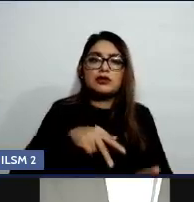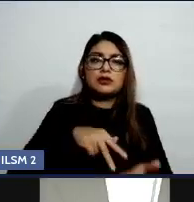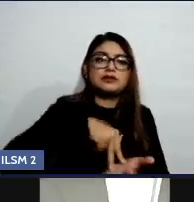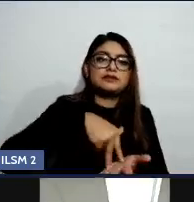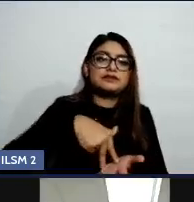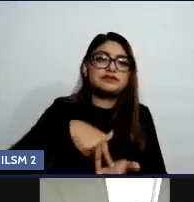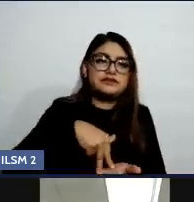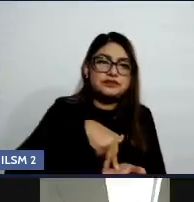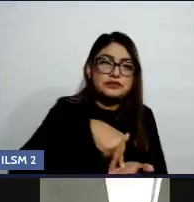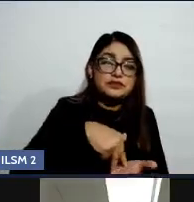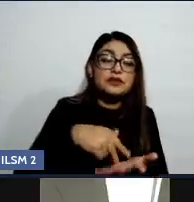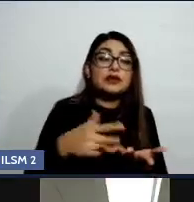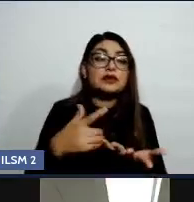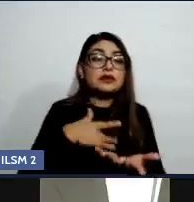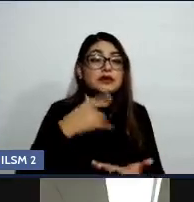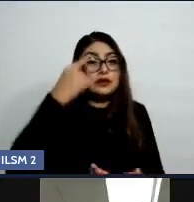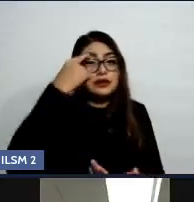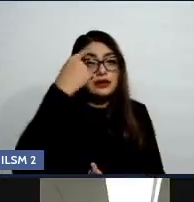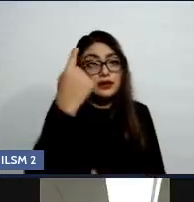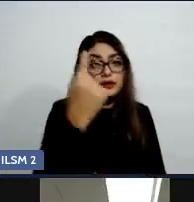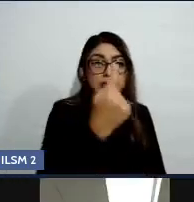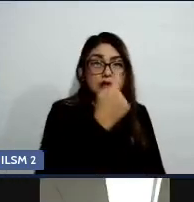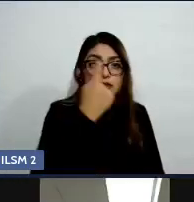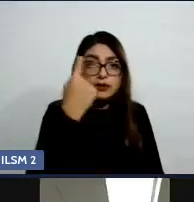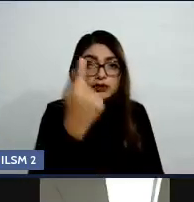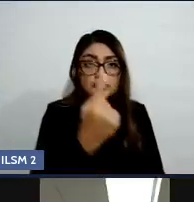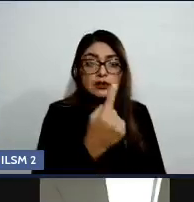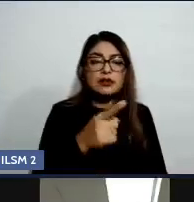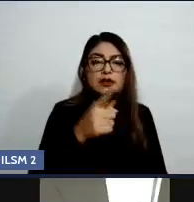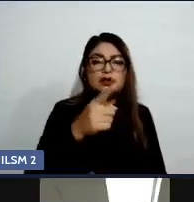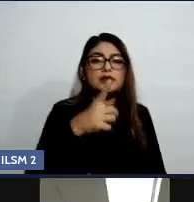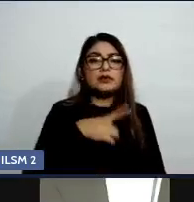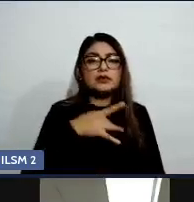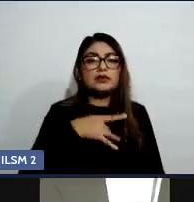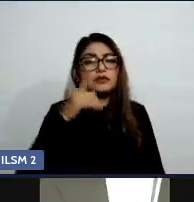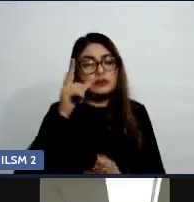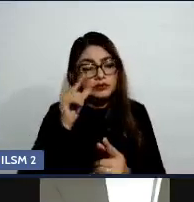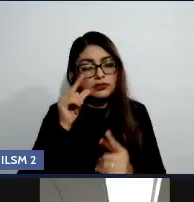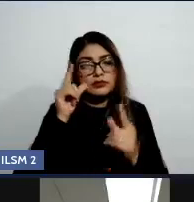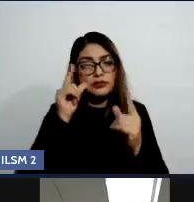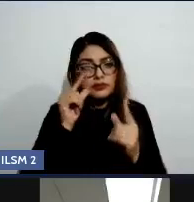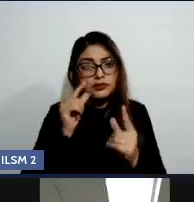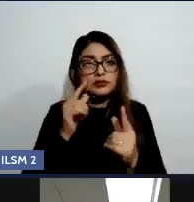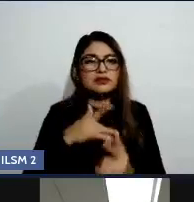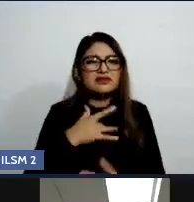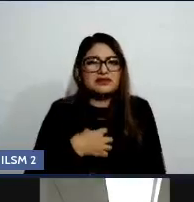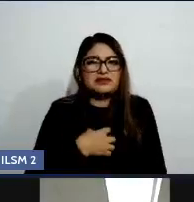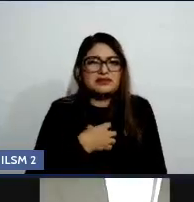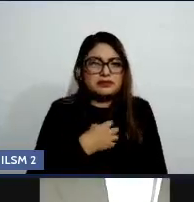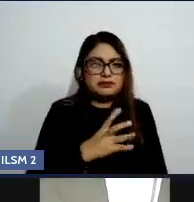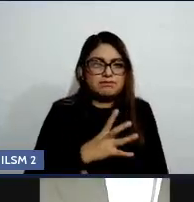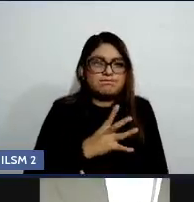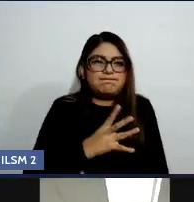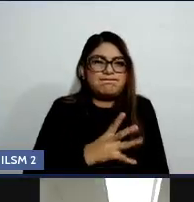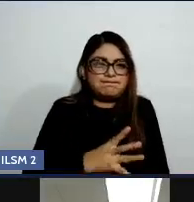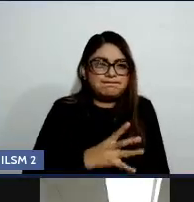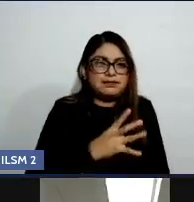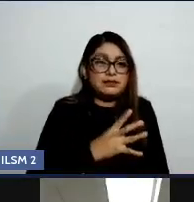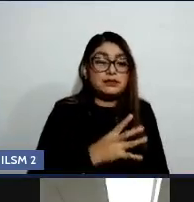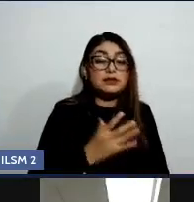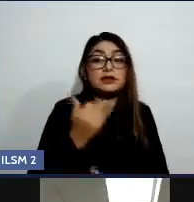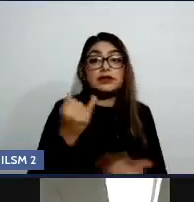desmayos, somnolencia y relajación. Ganas de vomitar. Puede mostrarse agresividad o